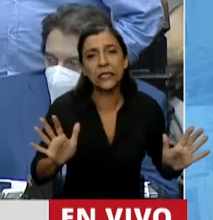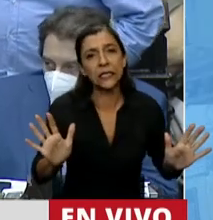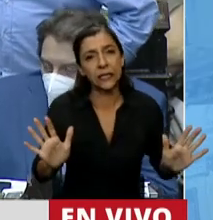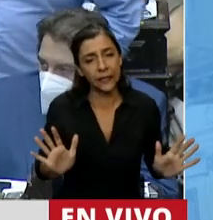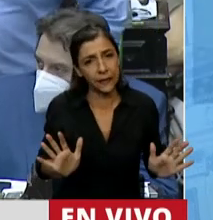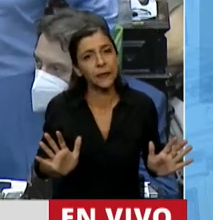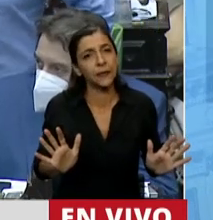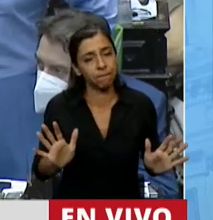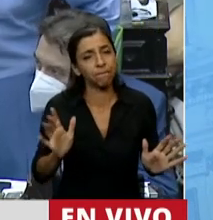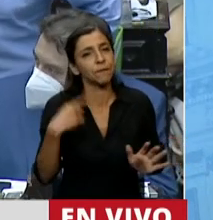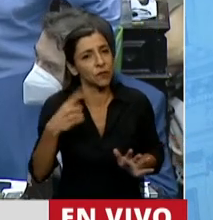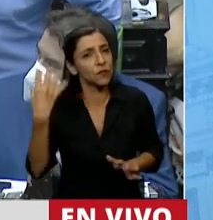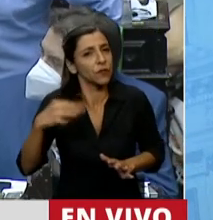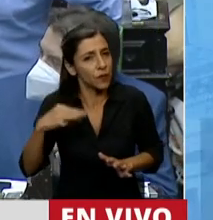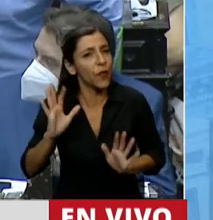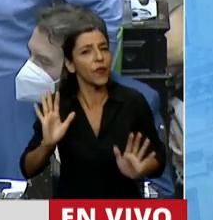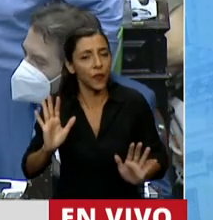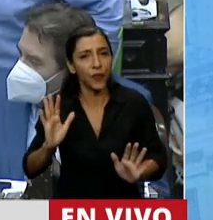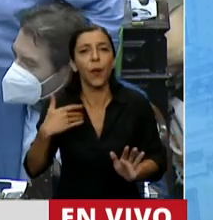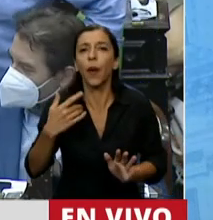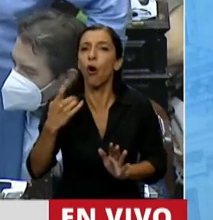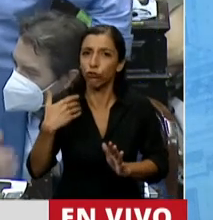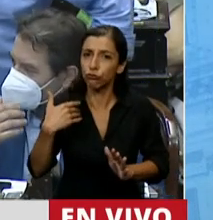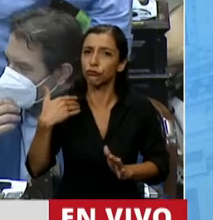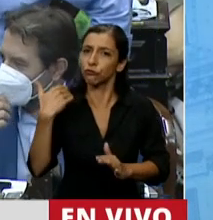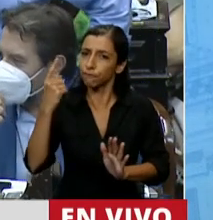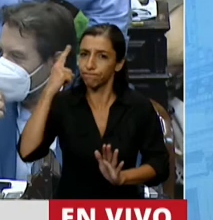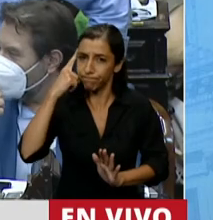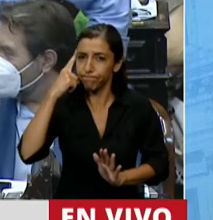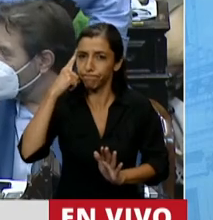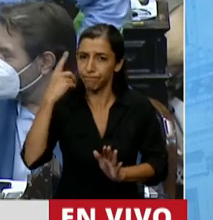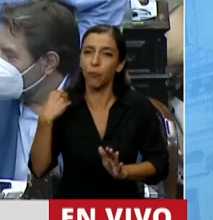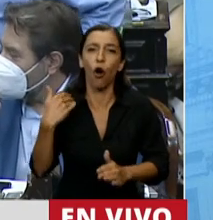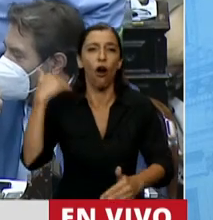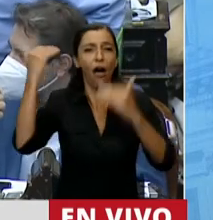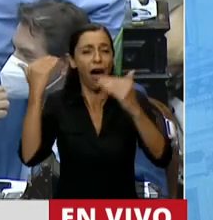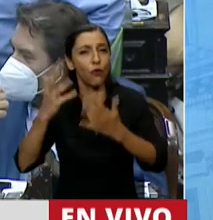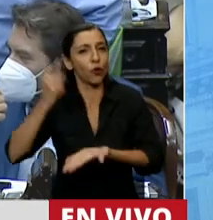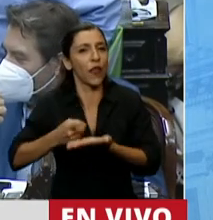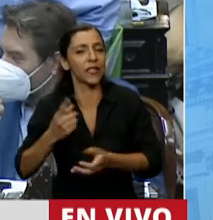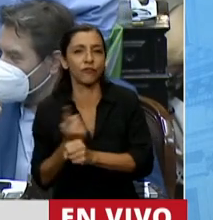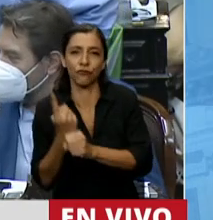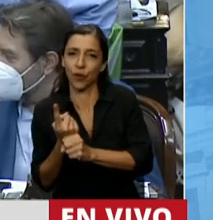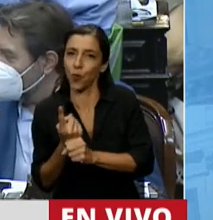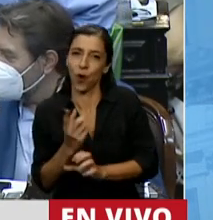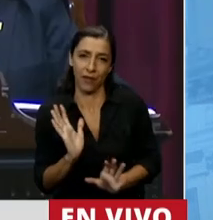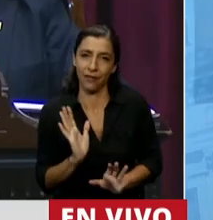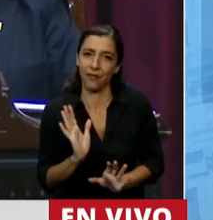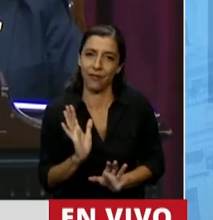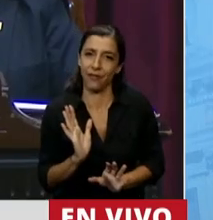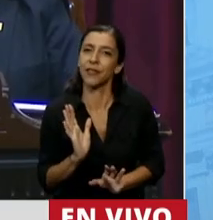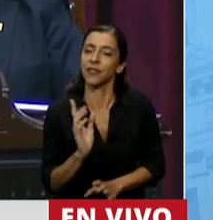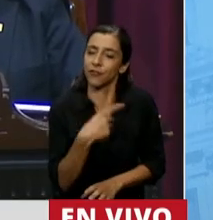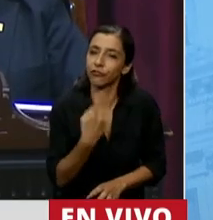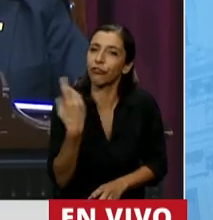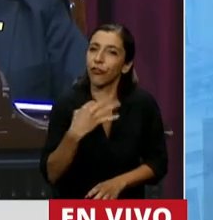los que a criterio de terceros sean aptos para vivir, o abriremos el corazón para albergar y contener a todos